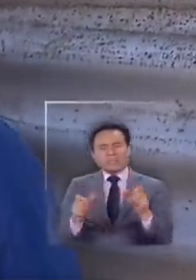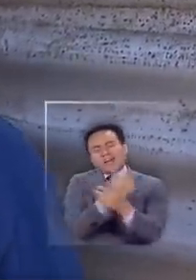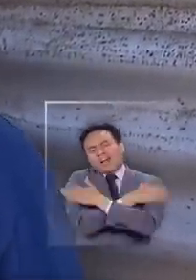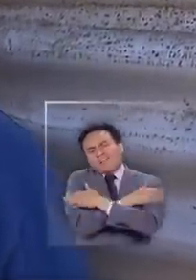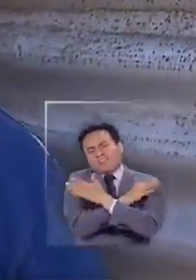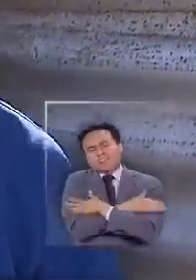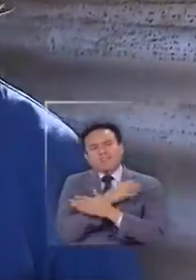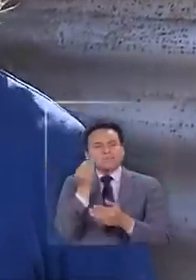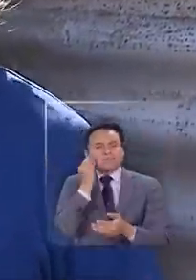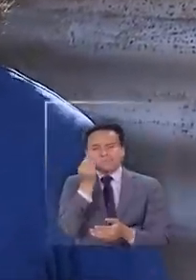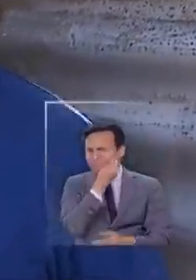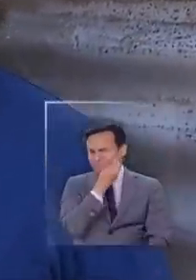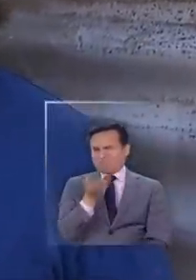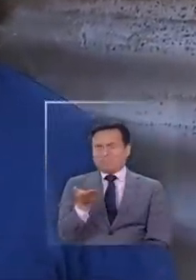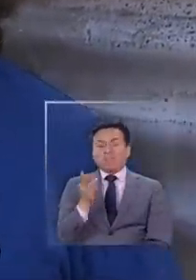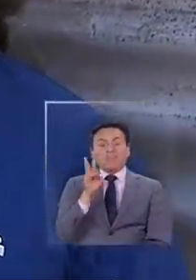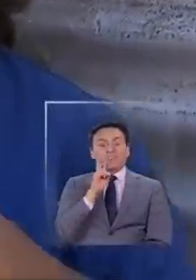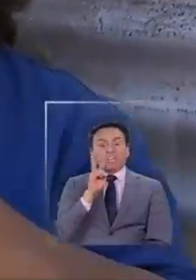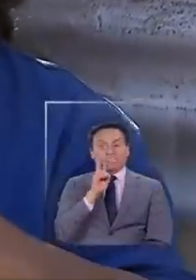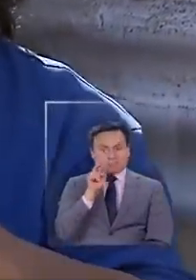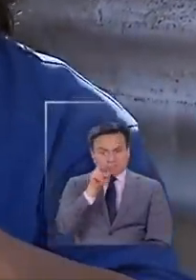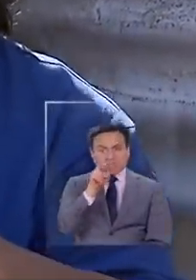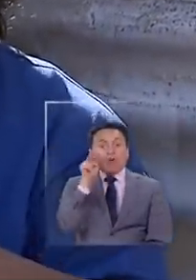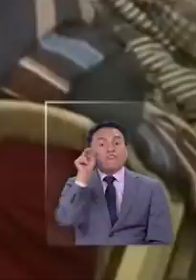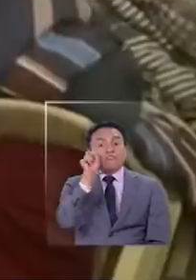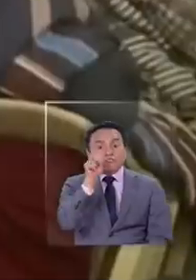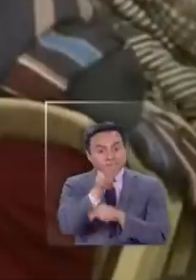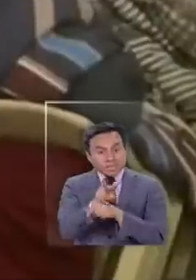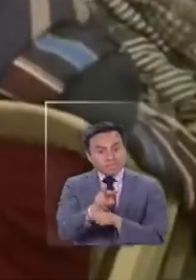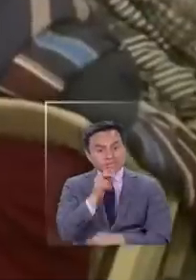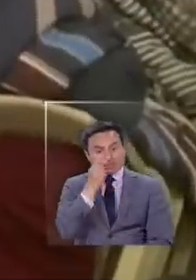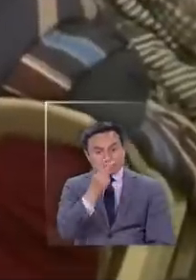abrazos y de besos. El día viernes fue eso y yo lo vi.